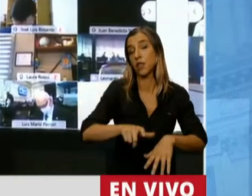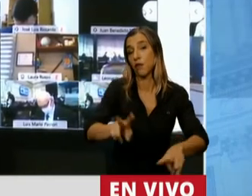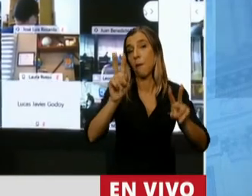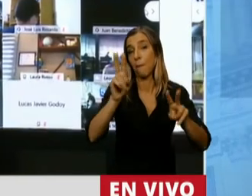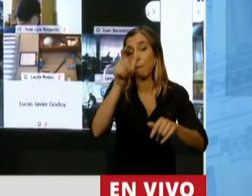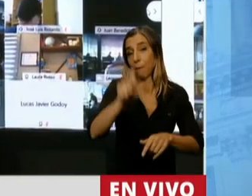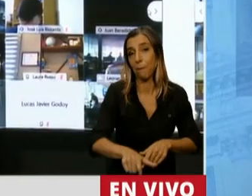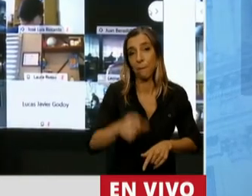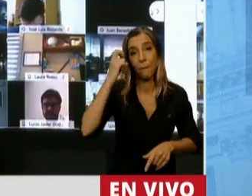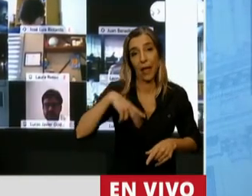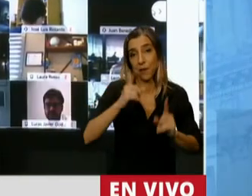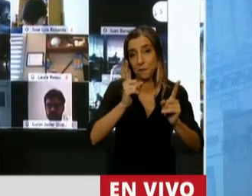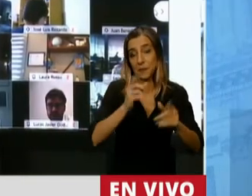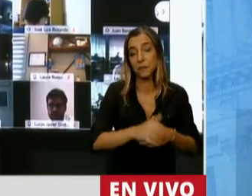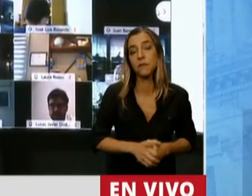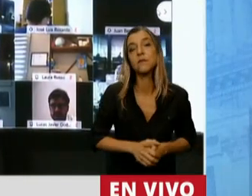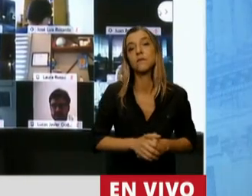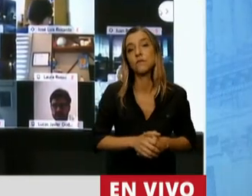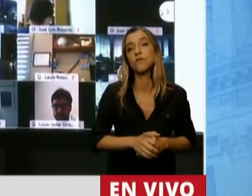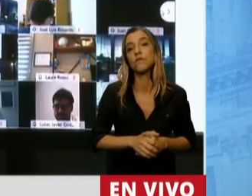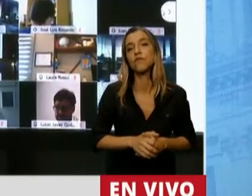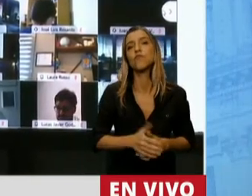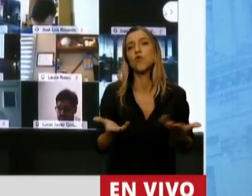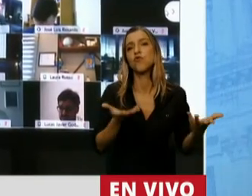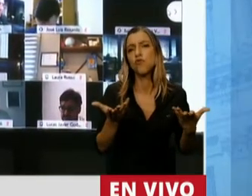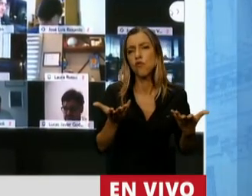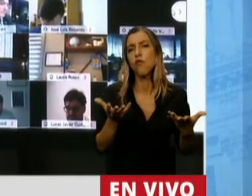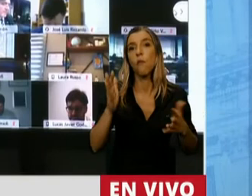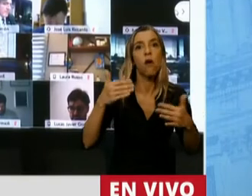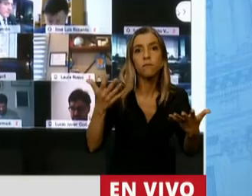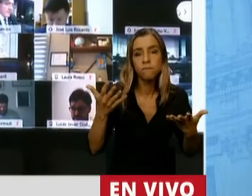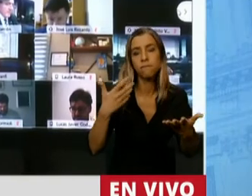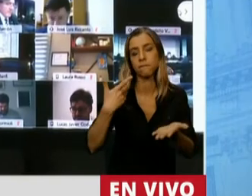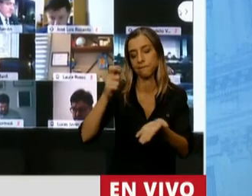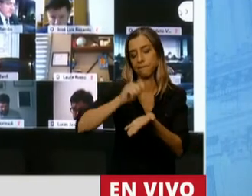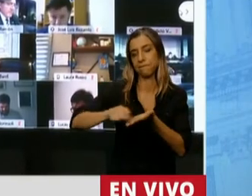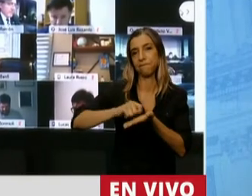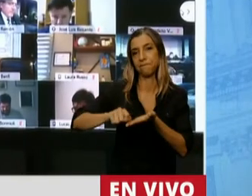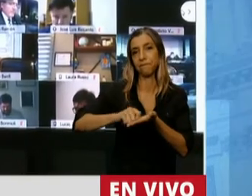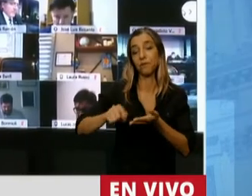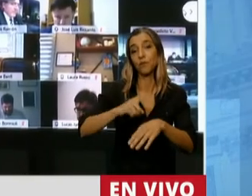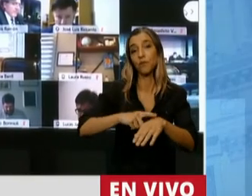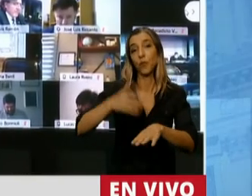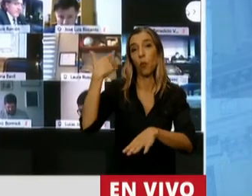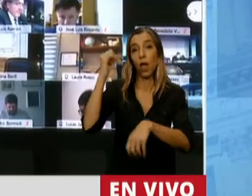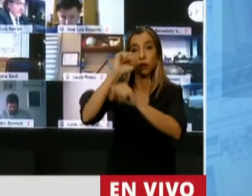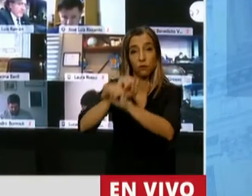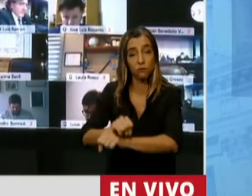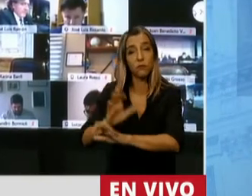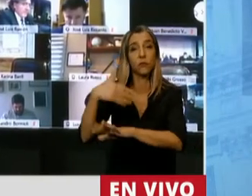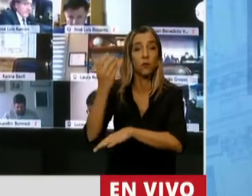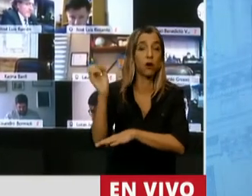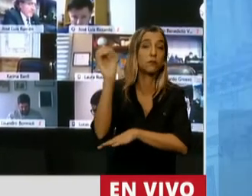que en una carta tal vez que era un cebo para precisamente a quienes lo habían encarcelado, le